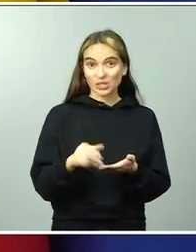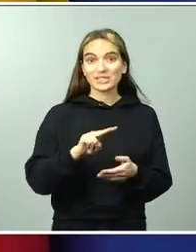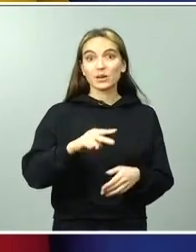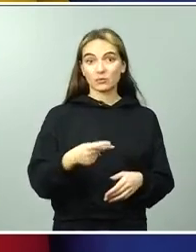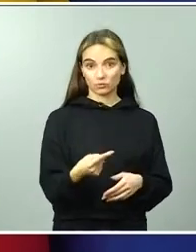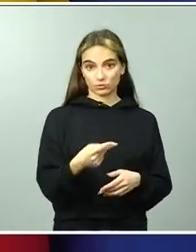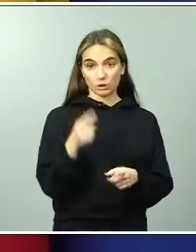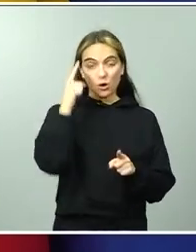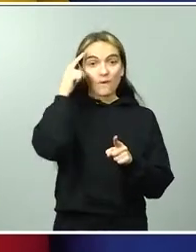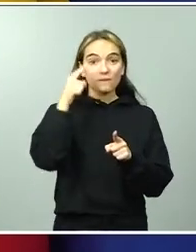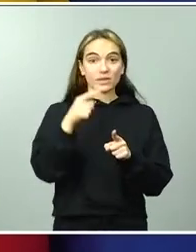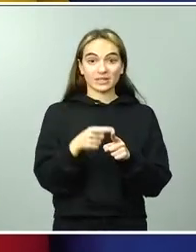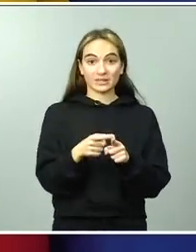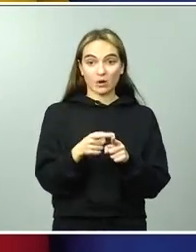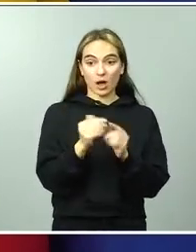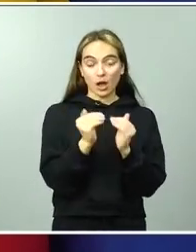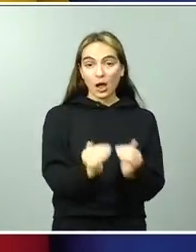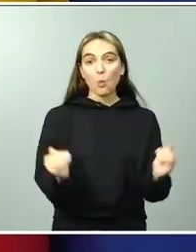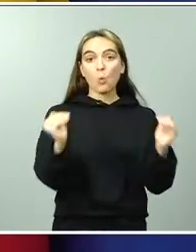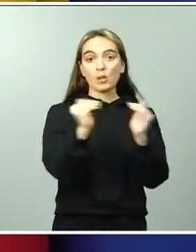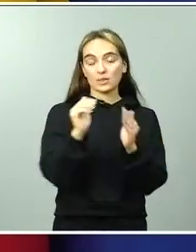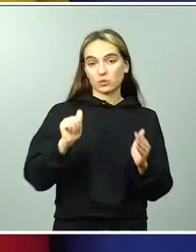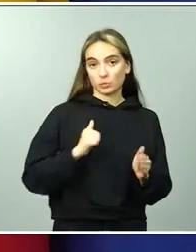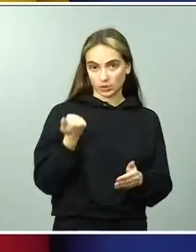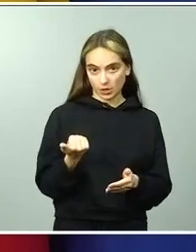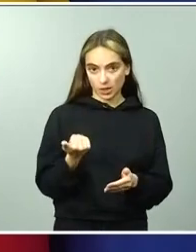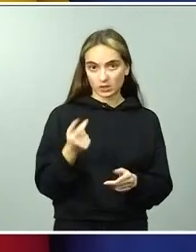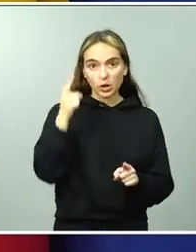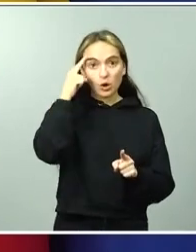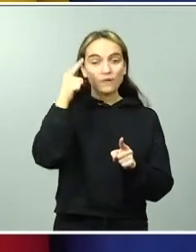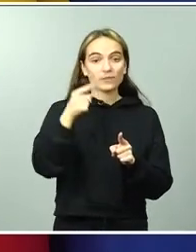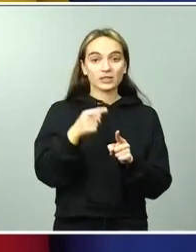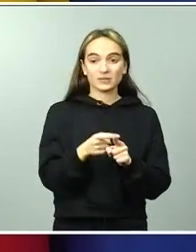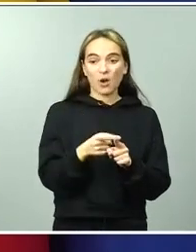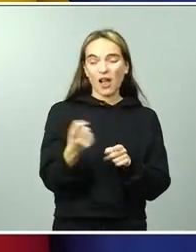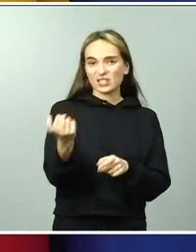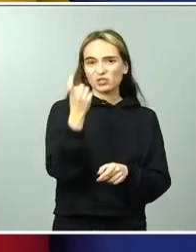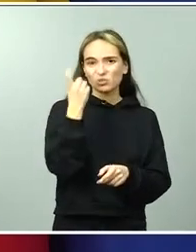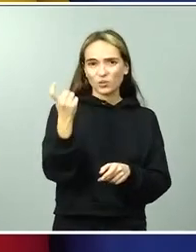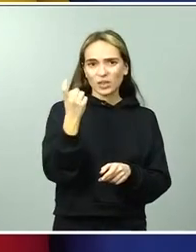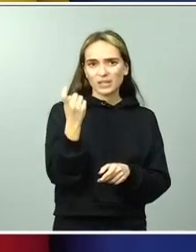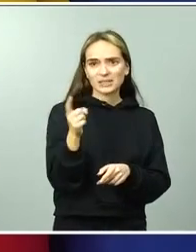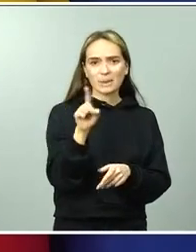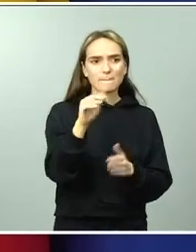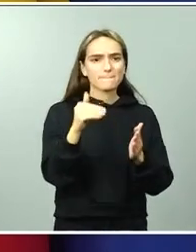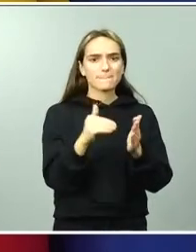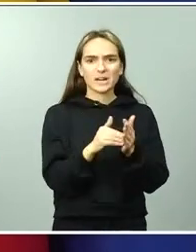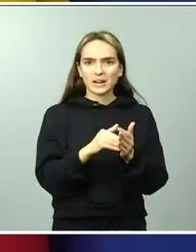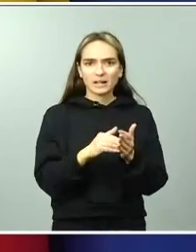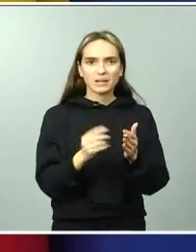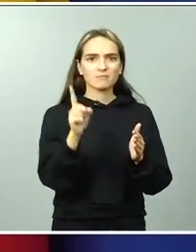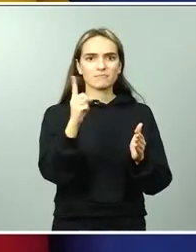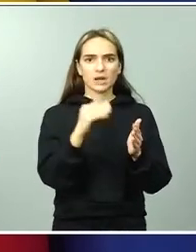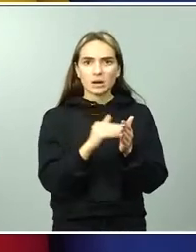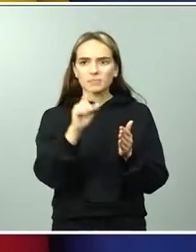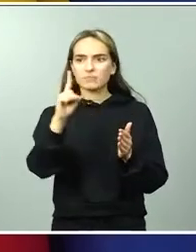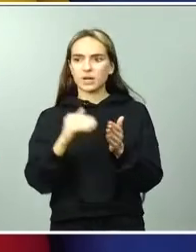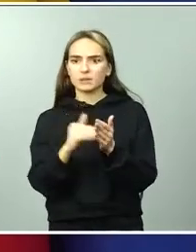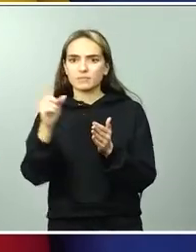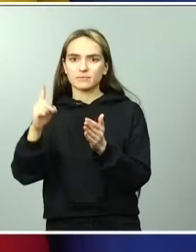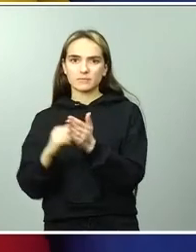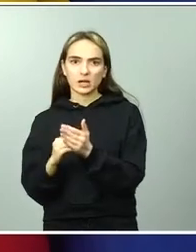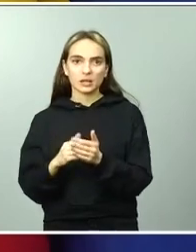oportunidades, destinados a que miles y miles de estudiantes de nuestro país puedan seguir estudiando, se puedan